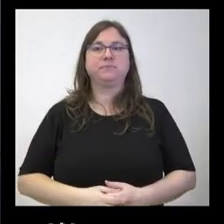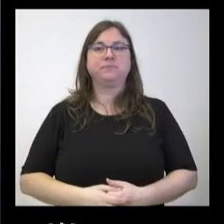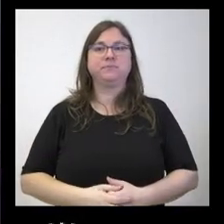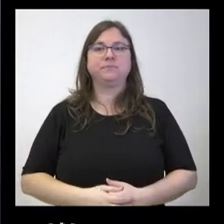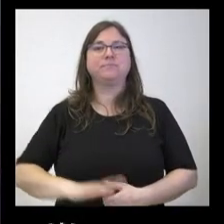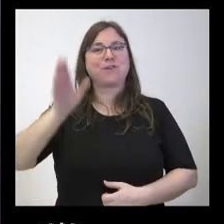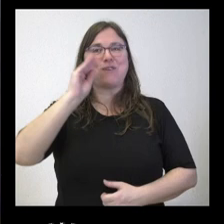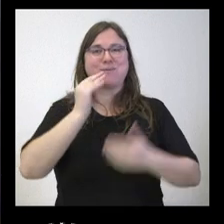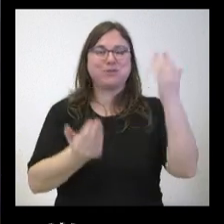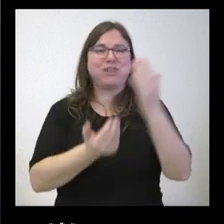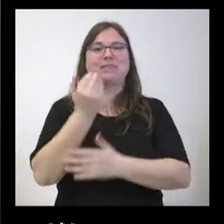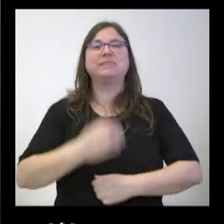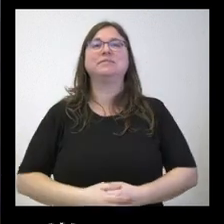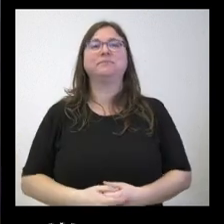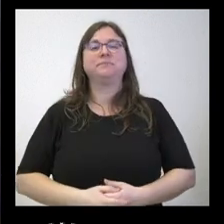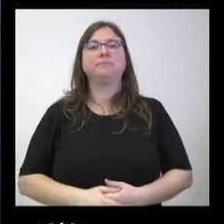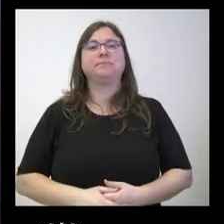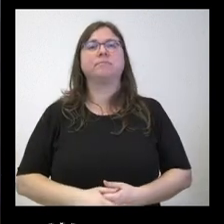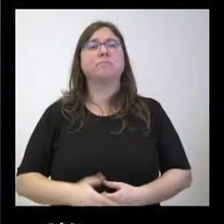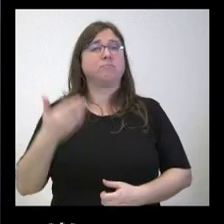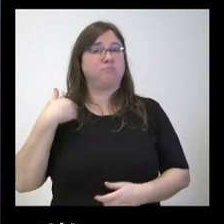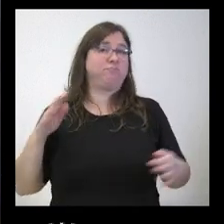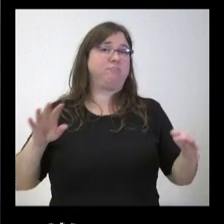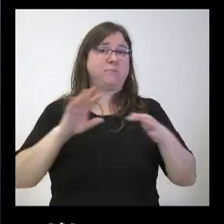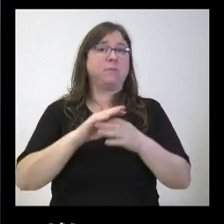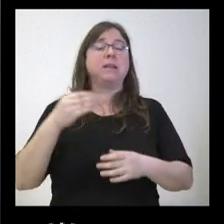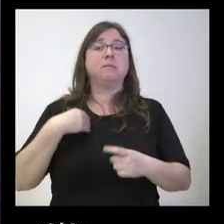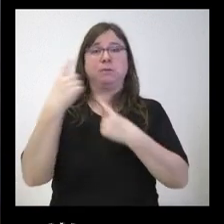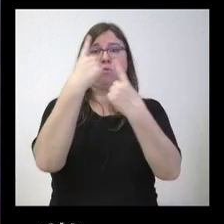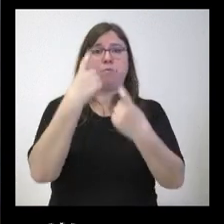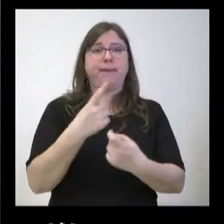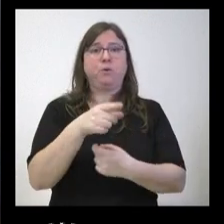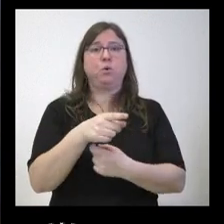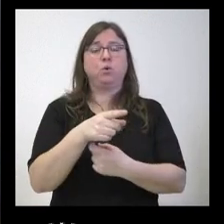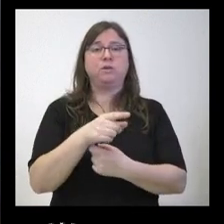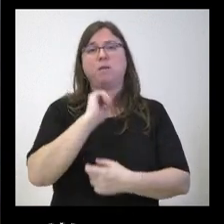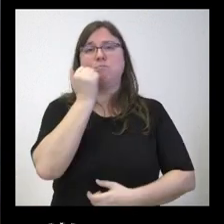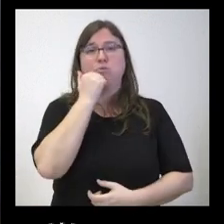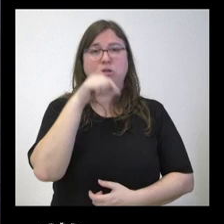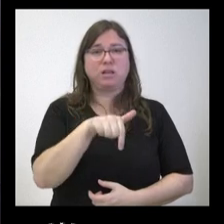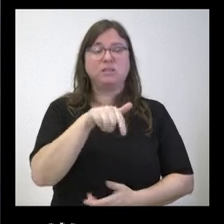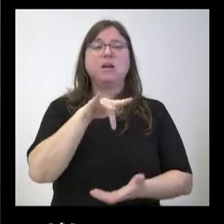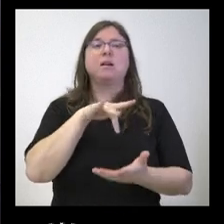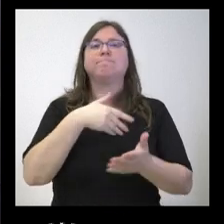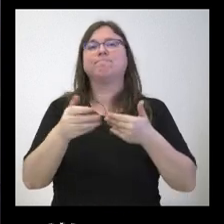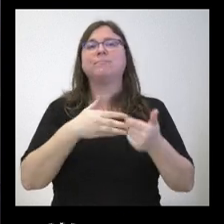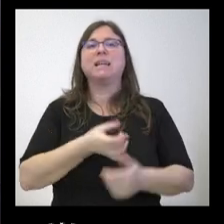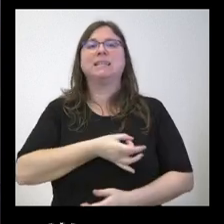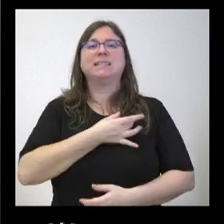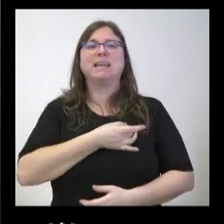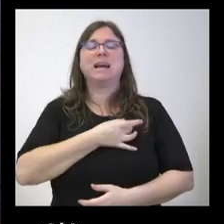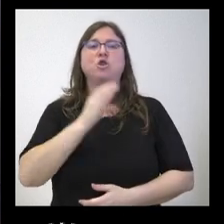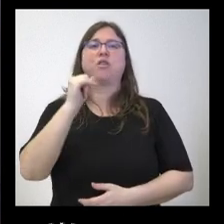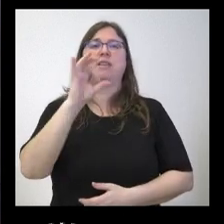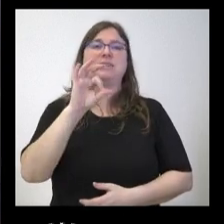hola buenos días al hilo de la de la pregunta de la de la protesta que está convocada por el ECIL para la semana que viene en temas de